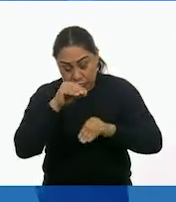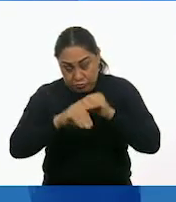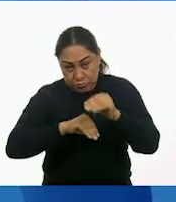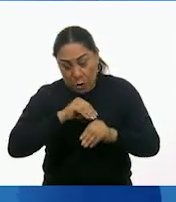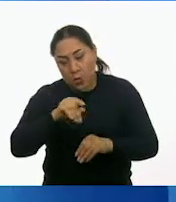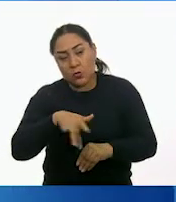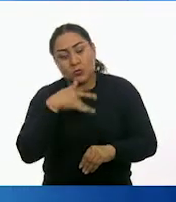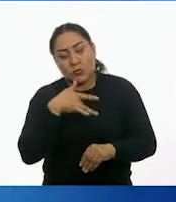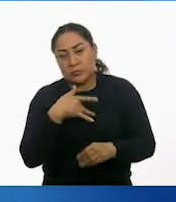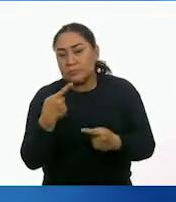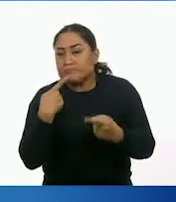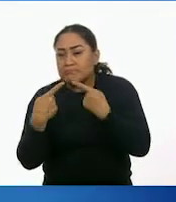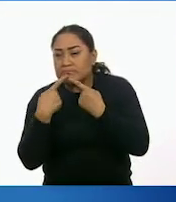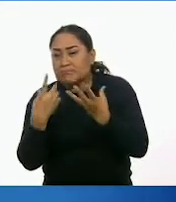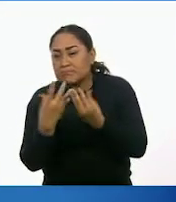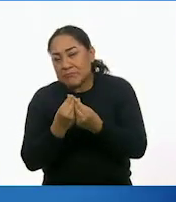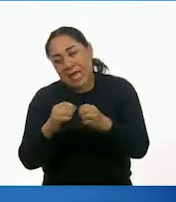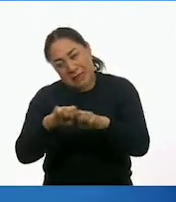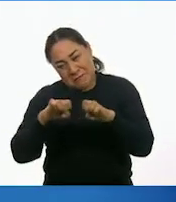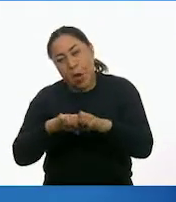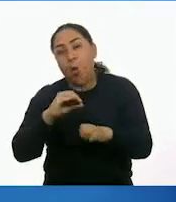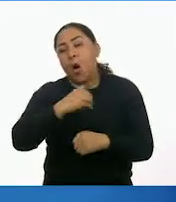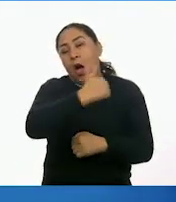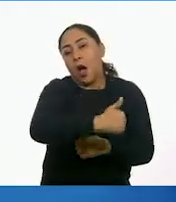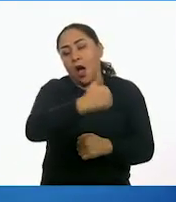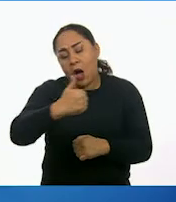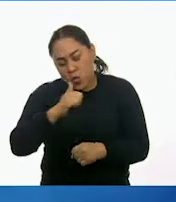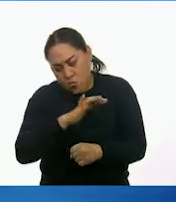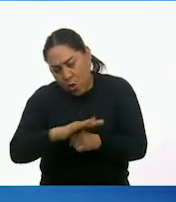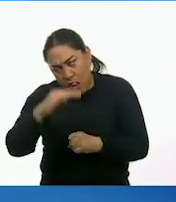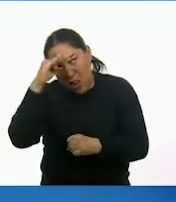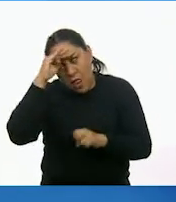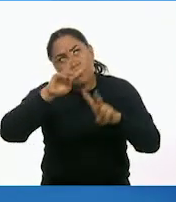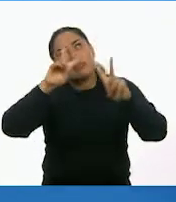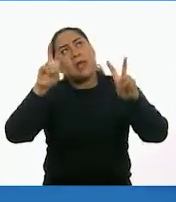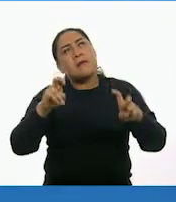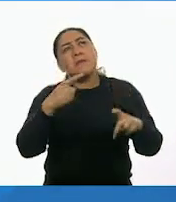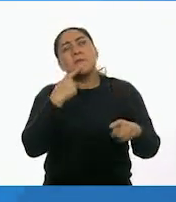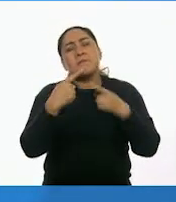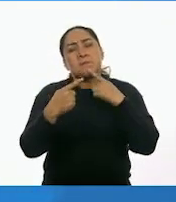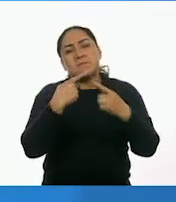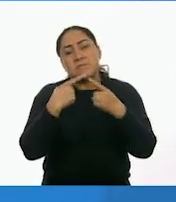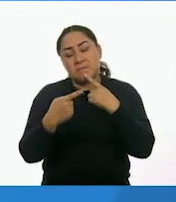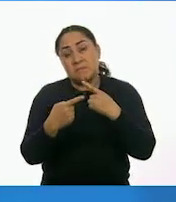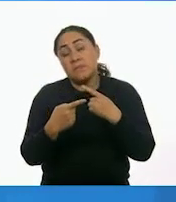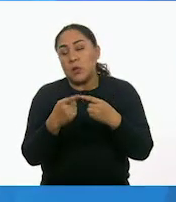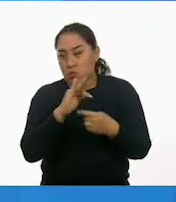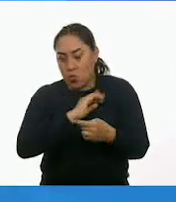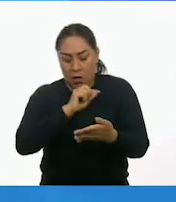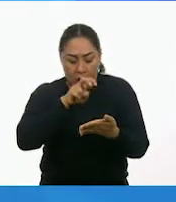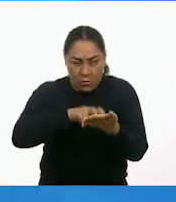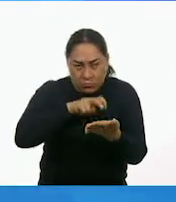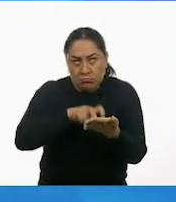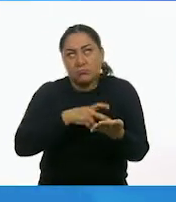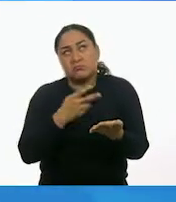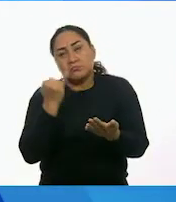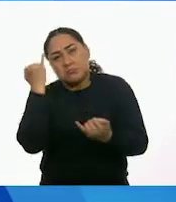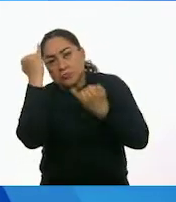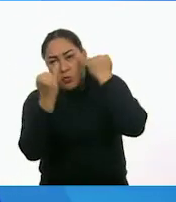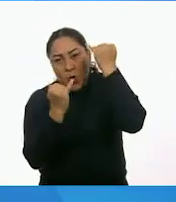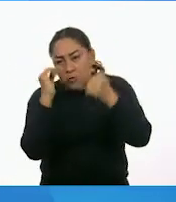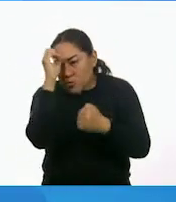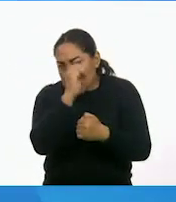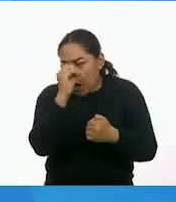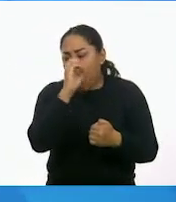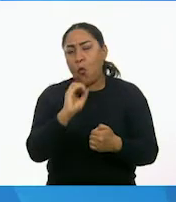elige con tu equipo, en este caso cada uno, el tema que abordarán en el suyo. Aún es momento de hacer ajustes, cambiar de opinión y sugerir